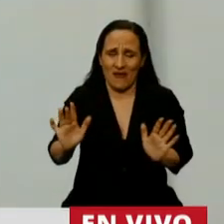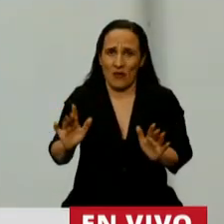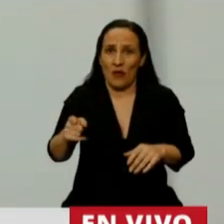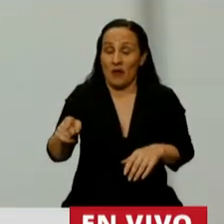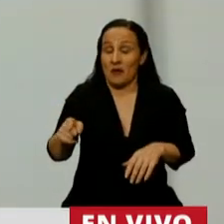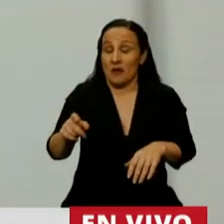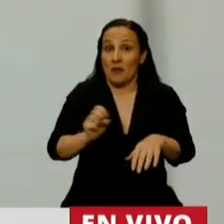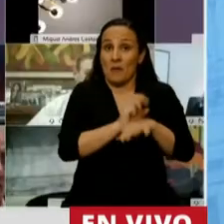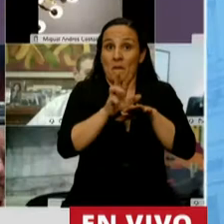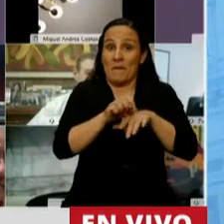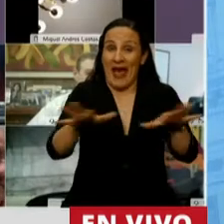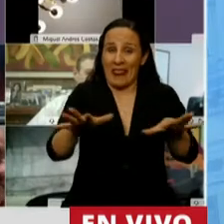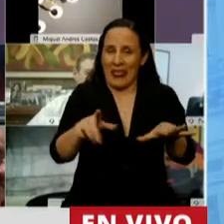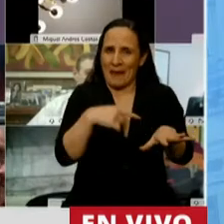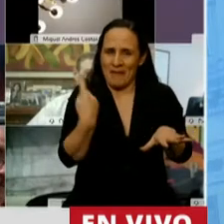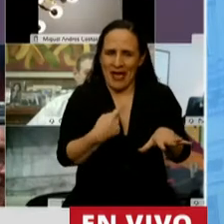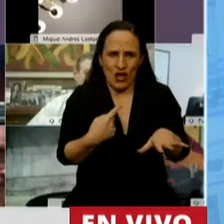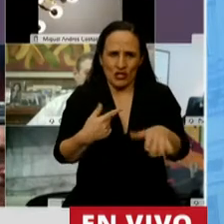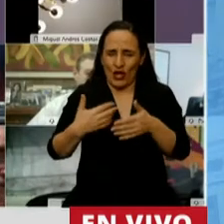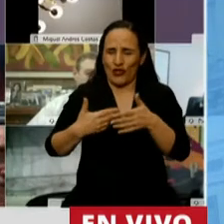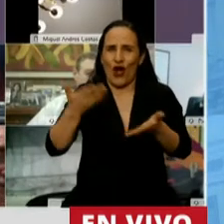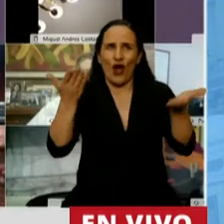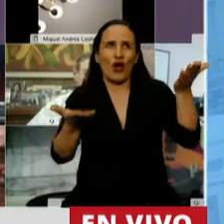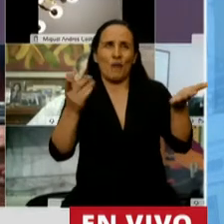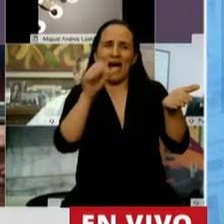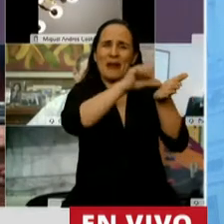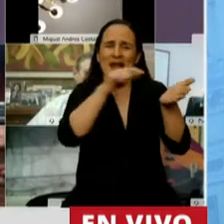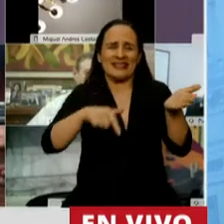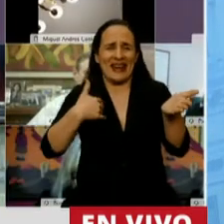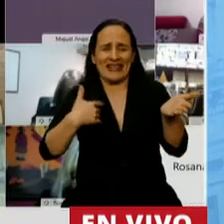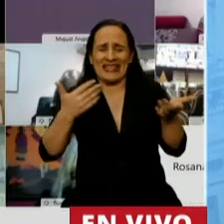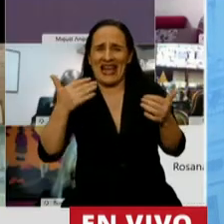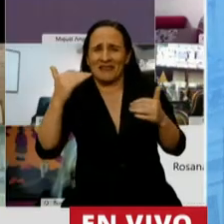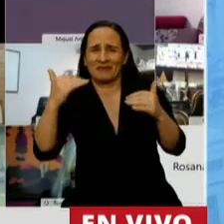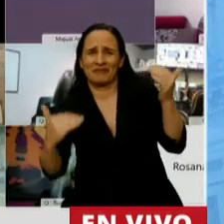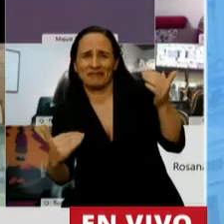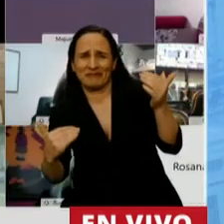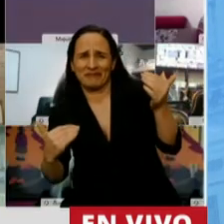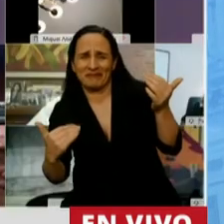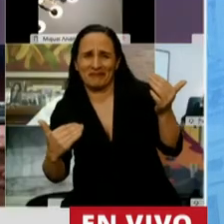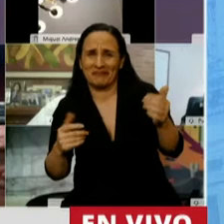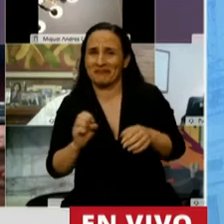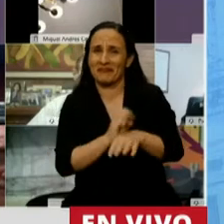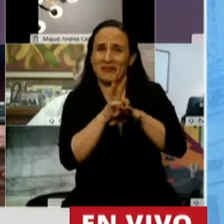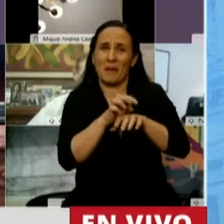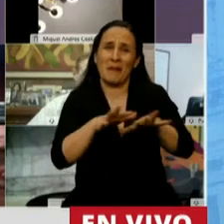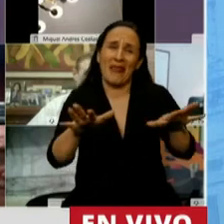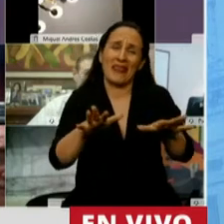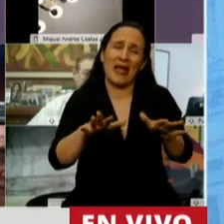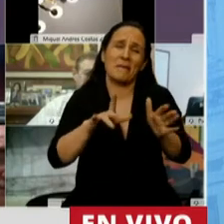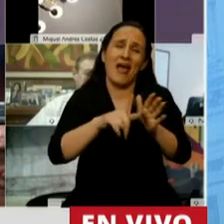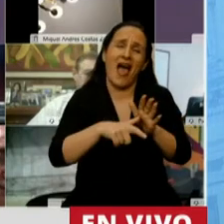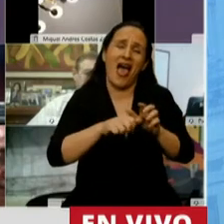llegamos a la pandemia debilitados en comparación con otros países. Una pandemia que históricamente para propagarse tardaba años.